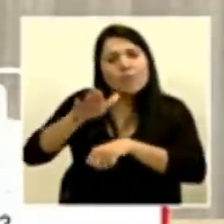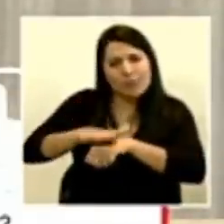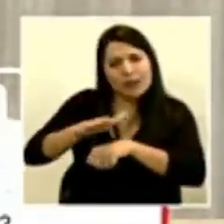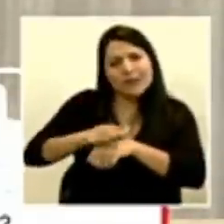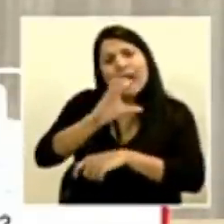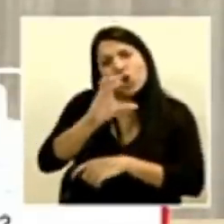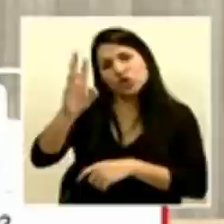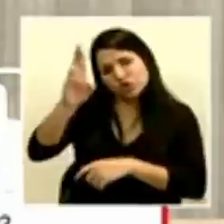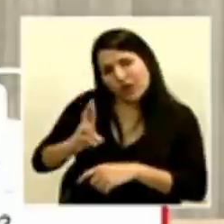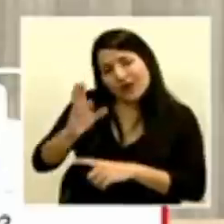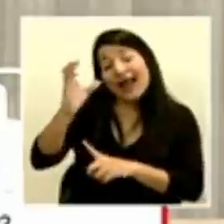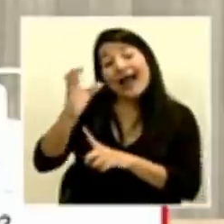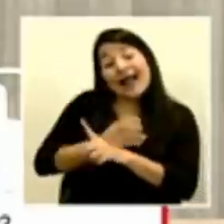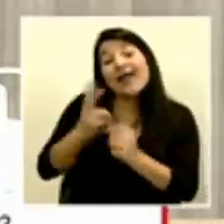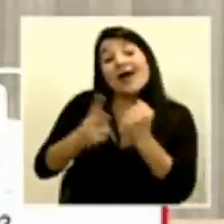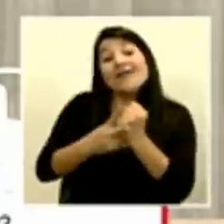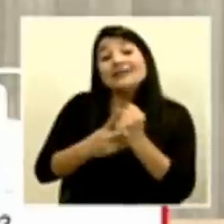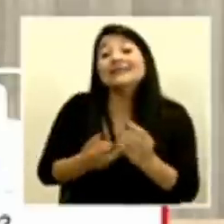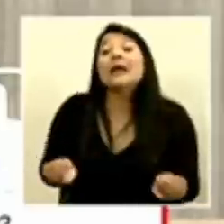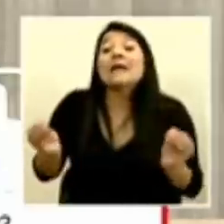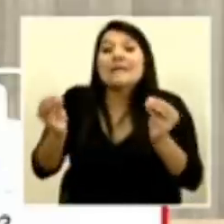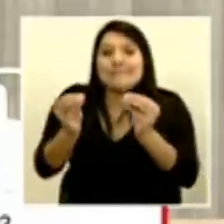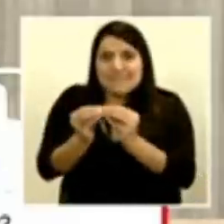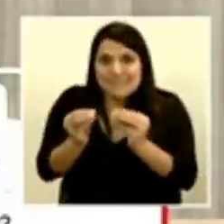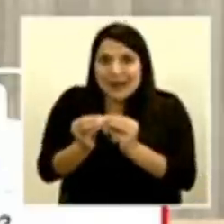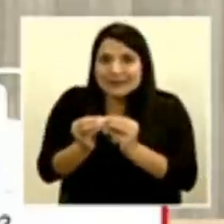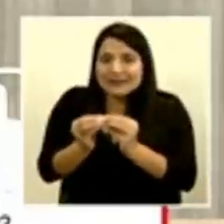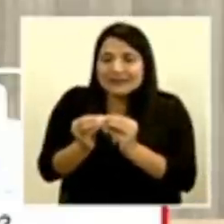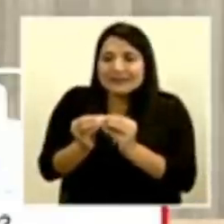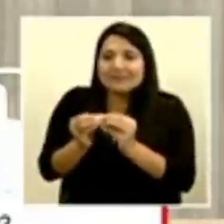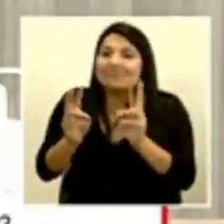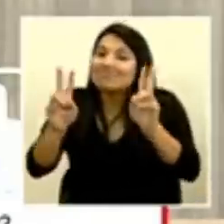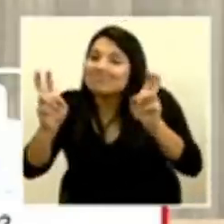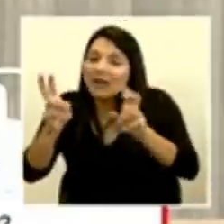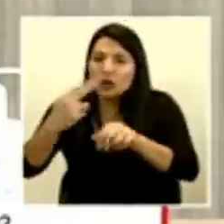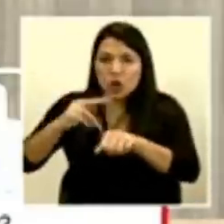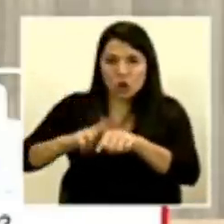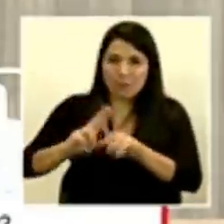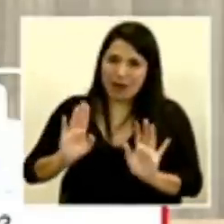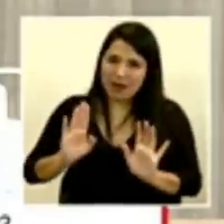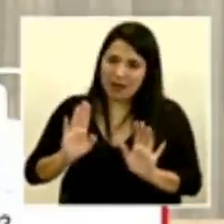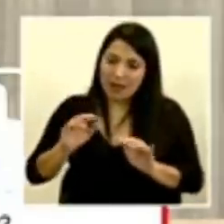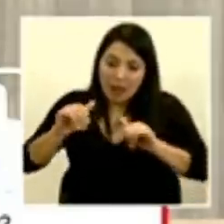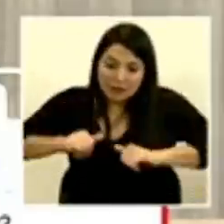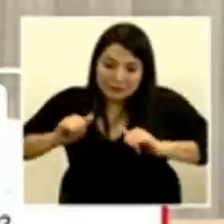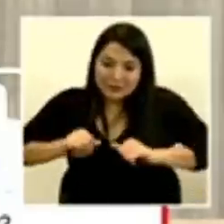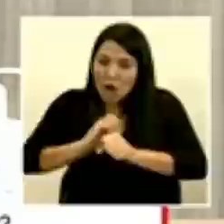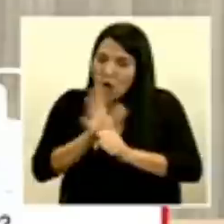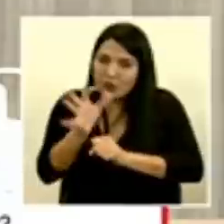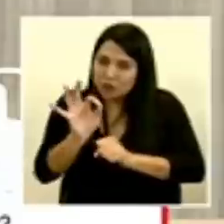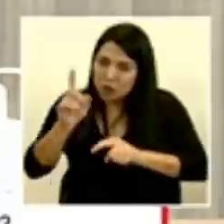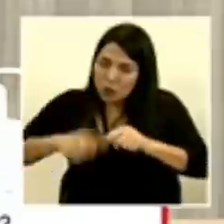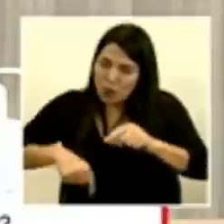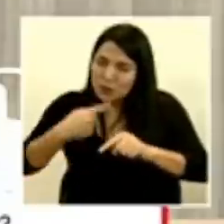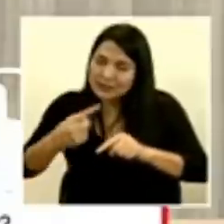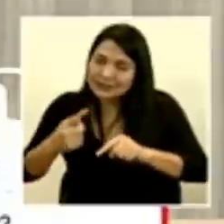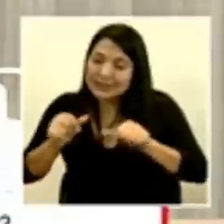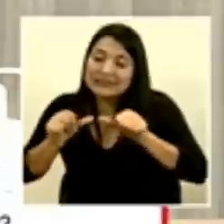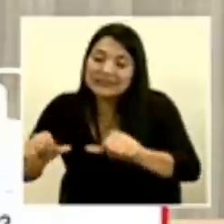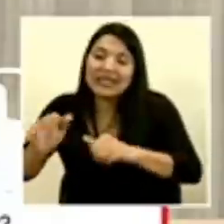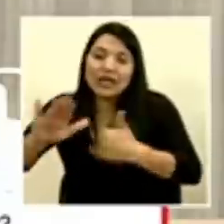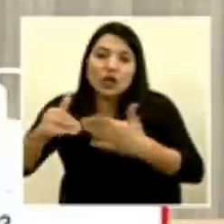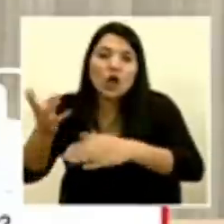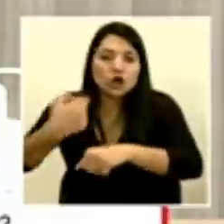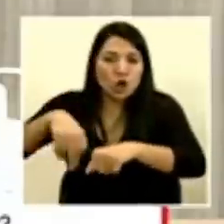Rica cada vez pueda funcionar de una forma no completamente normal porque en medio del COVID-19 no podemos decir que vamos a funcionar normalmente pero sí podemos ir